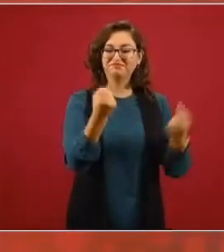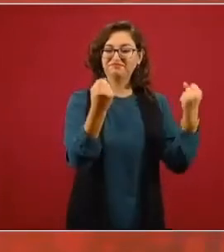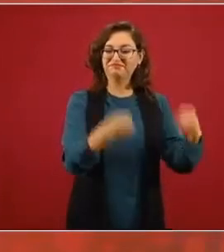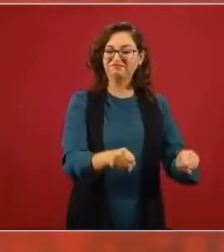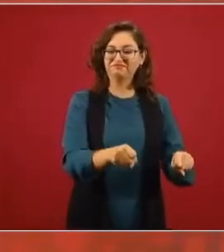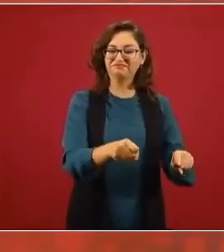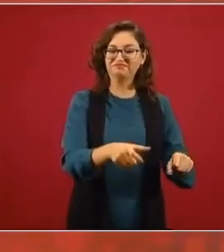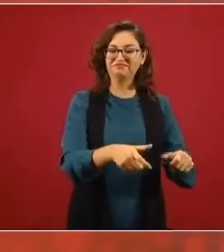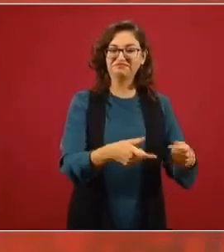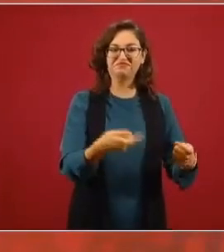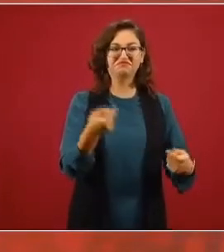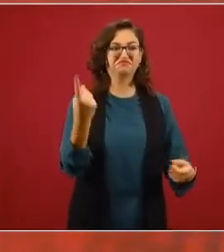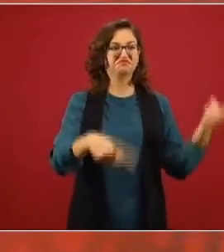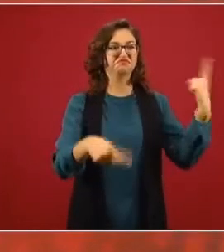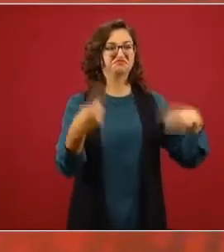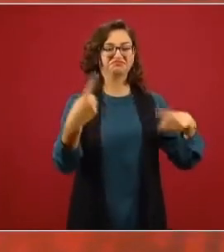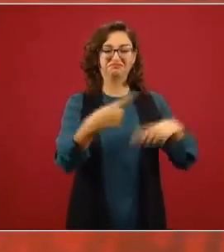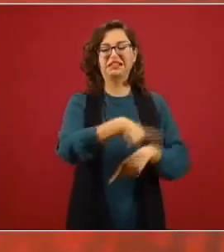autoritarios.